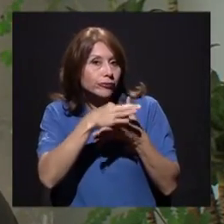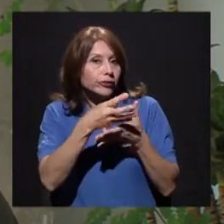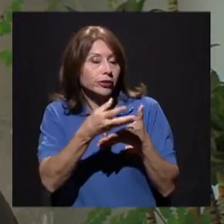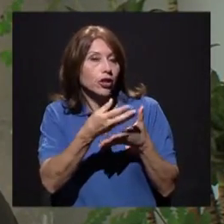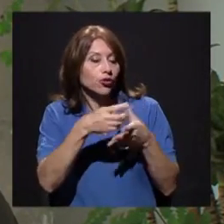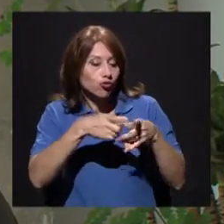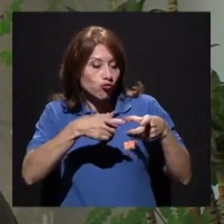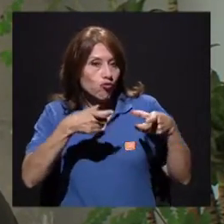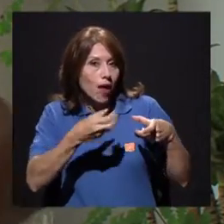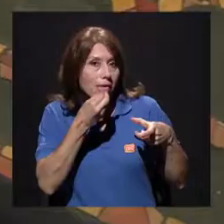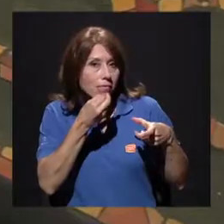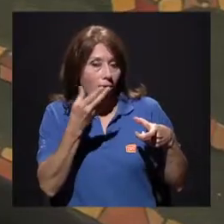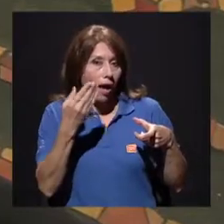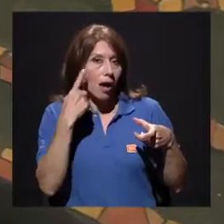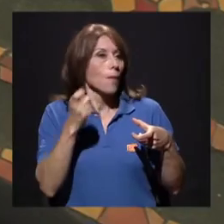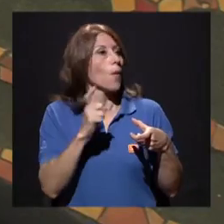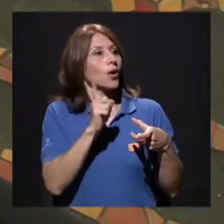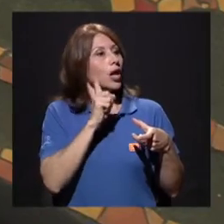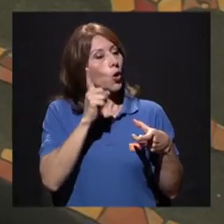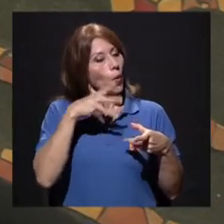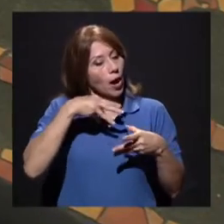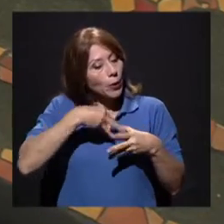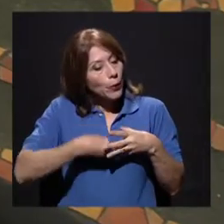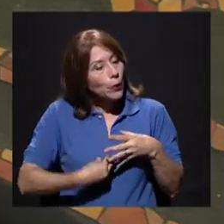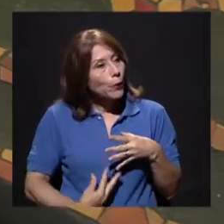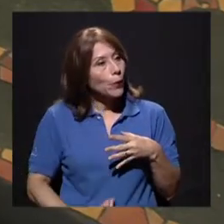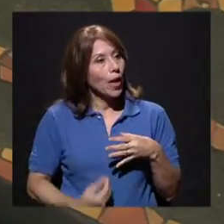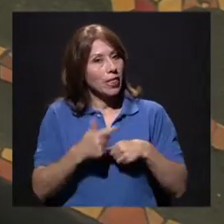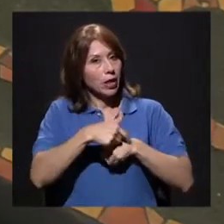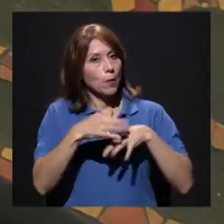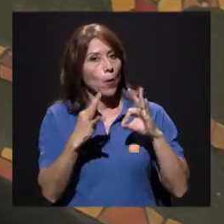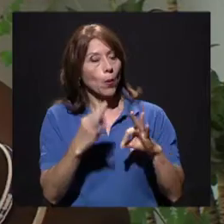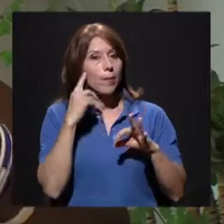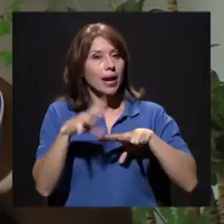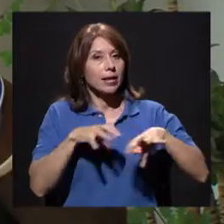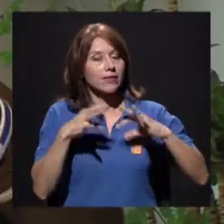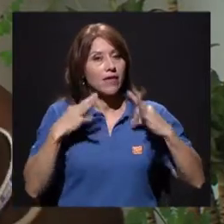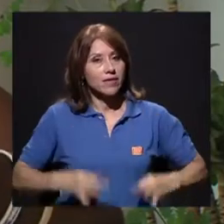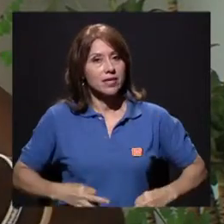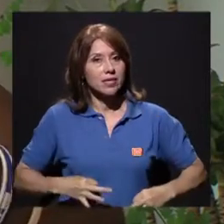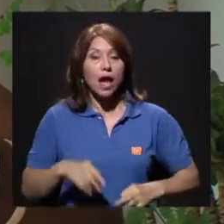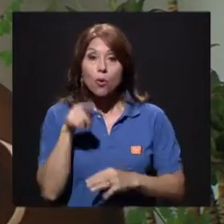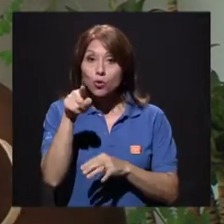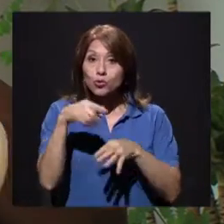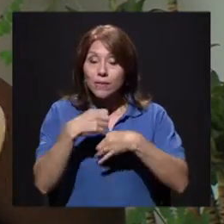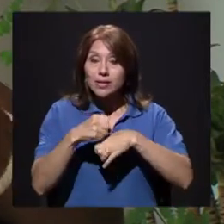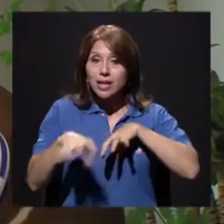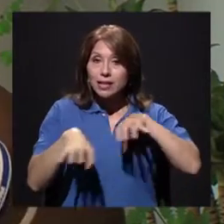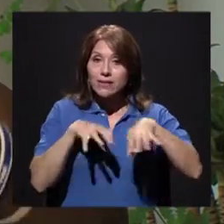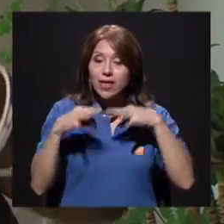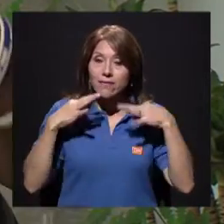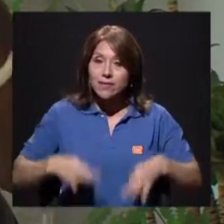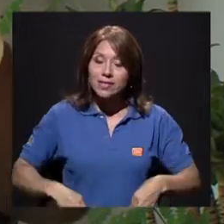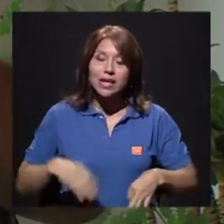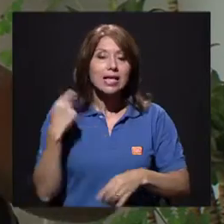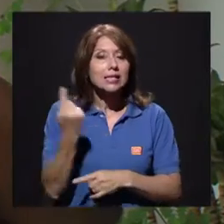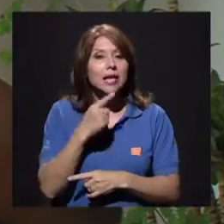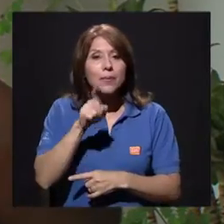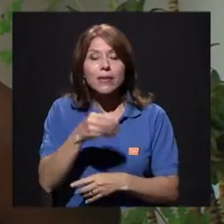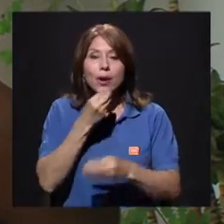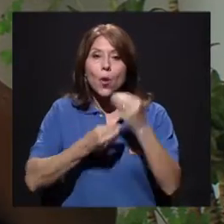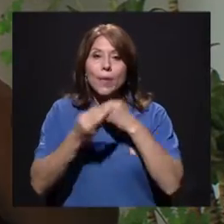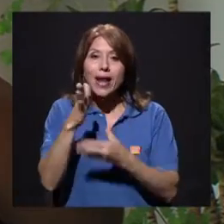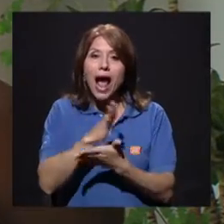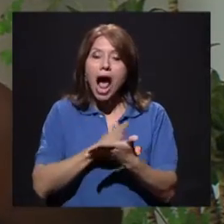tiempo para la actividad física. Entonces, siempre de la actividad física usted tiene que comerse algo que pueda ser digerible y que no le vaya a